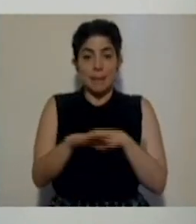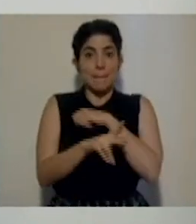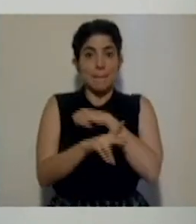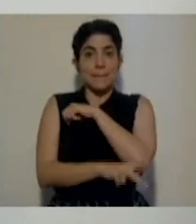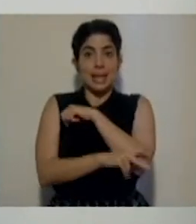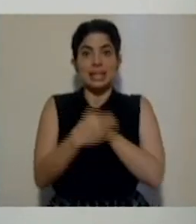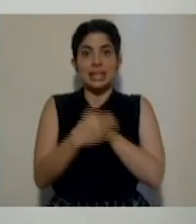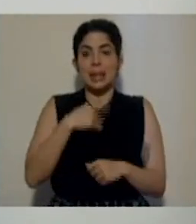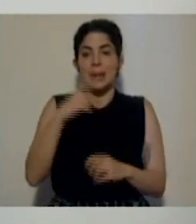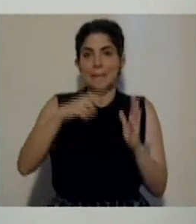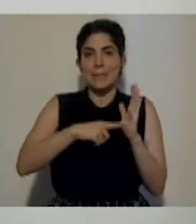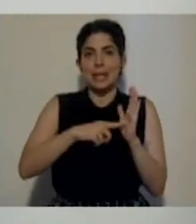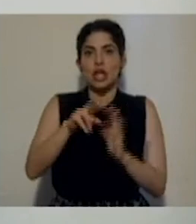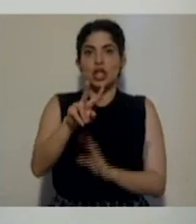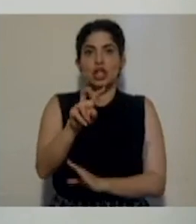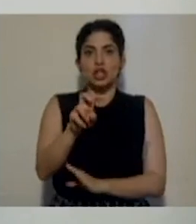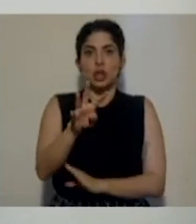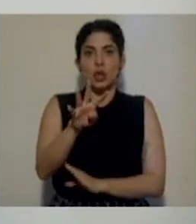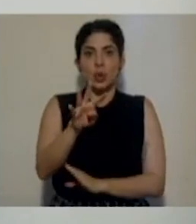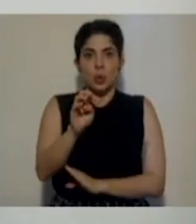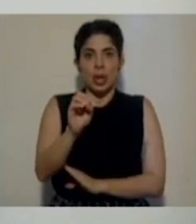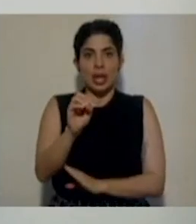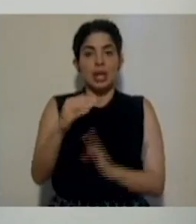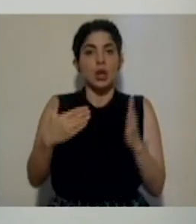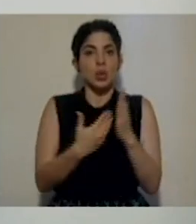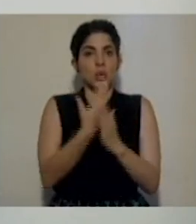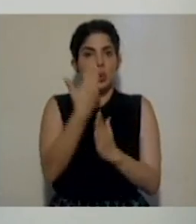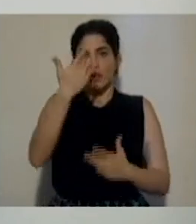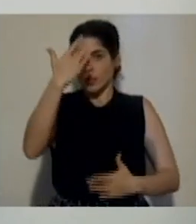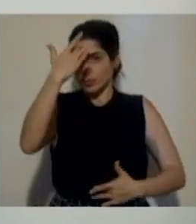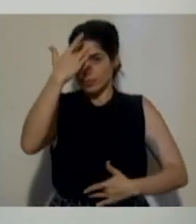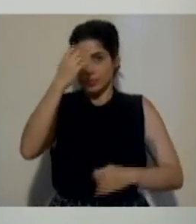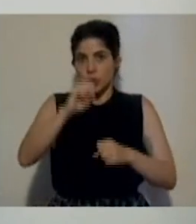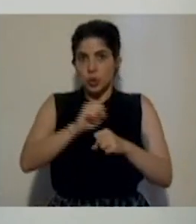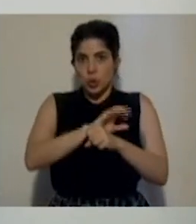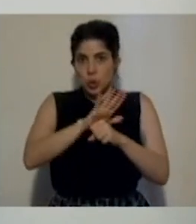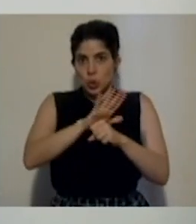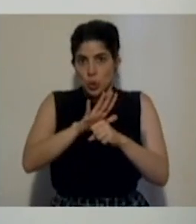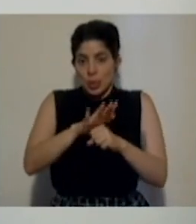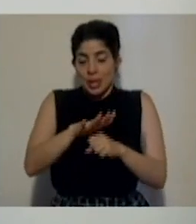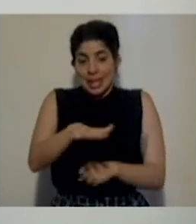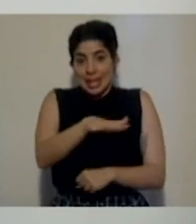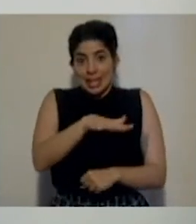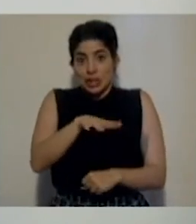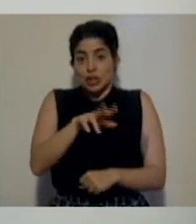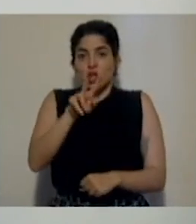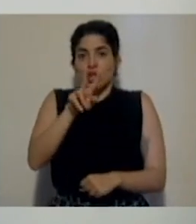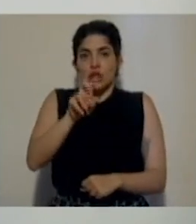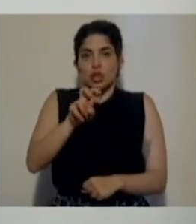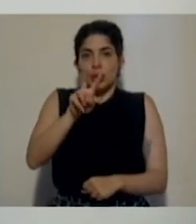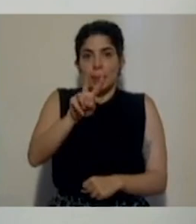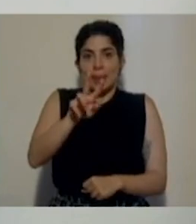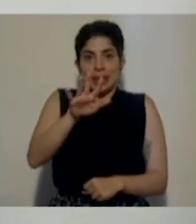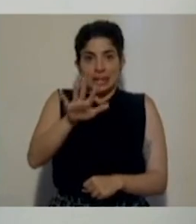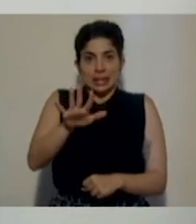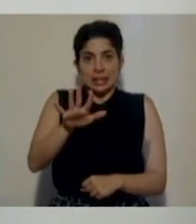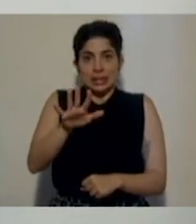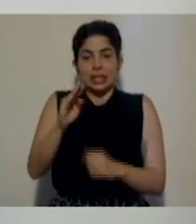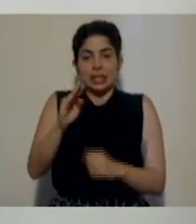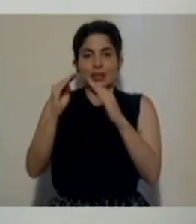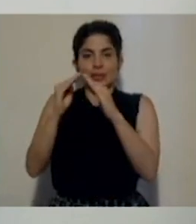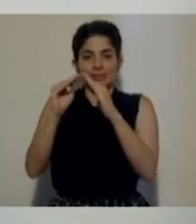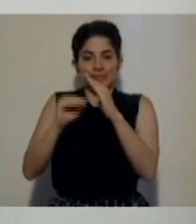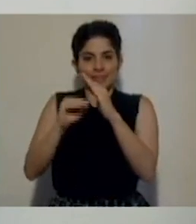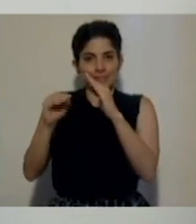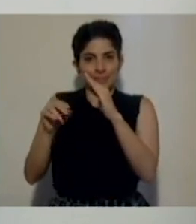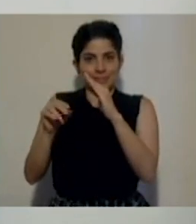registra 1.240 casos nuevos de COVID-19, de los cuales 225 son por nexo